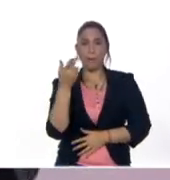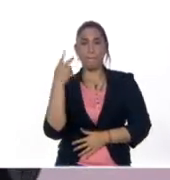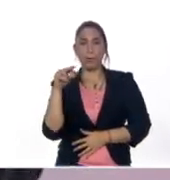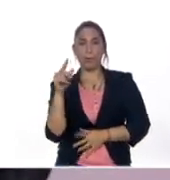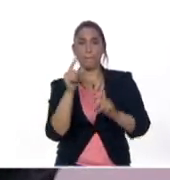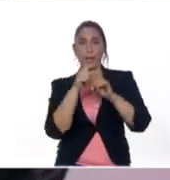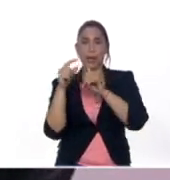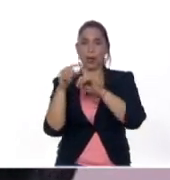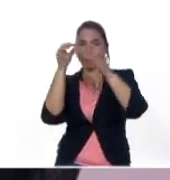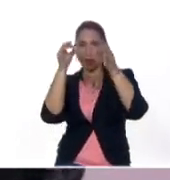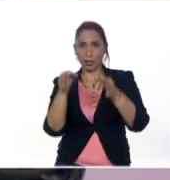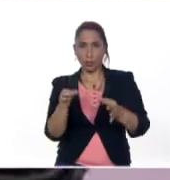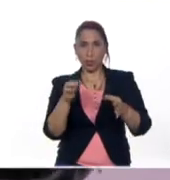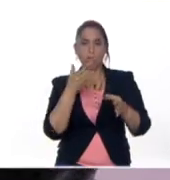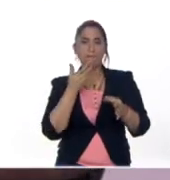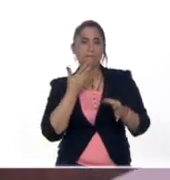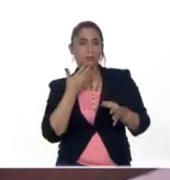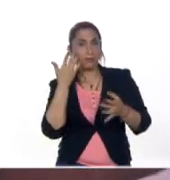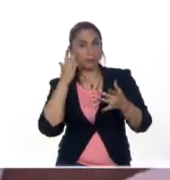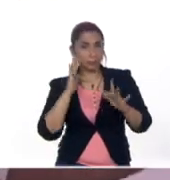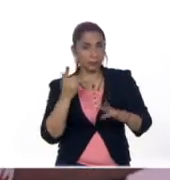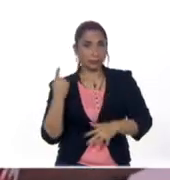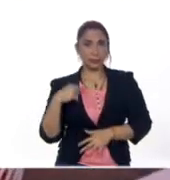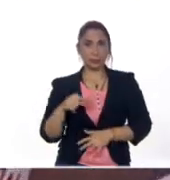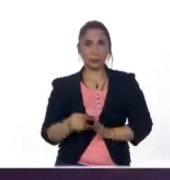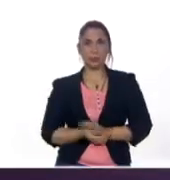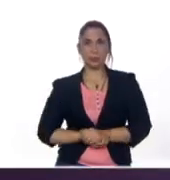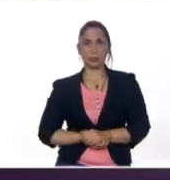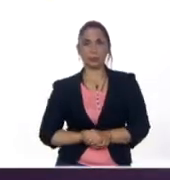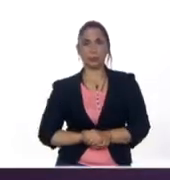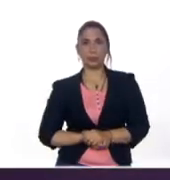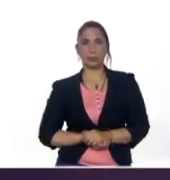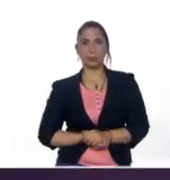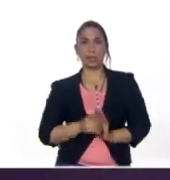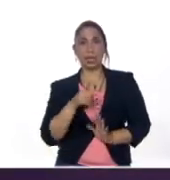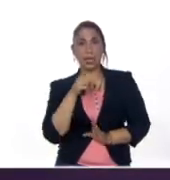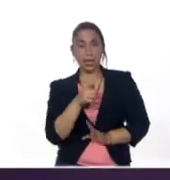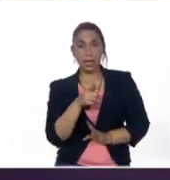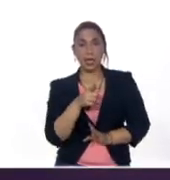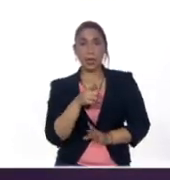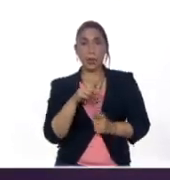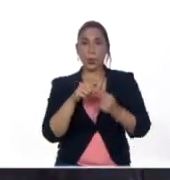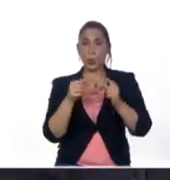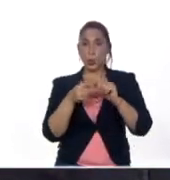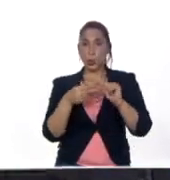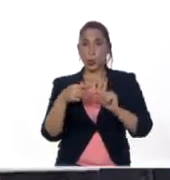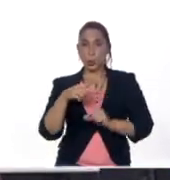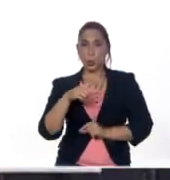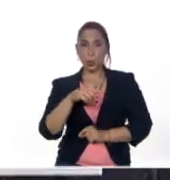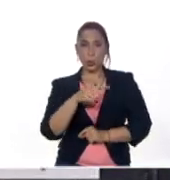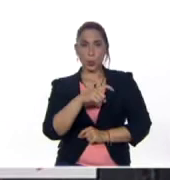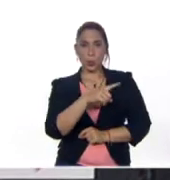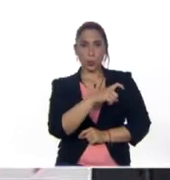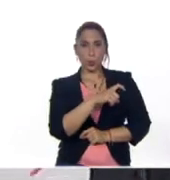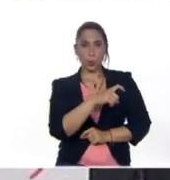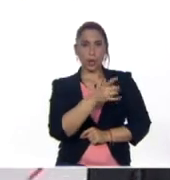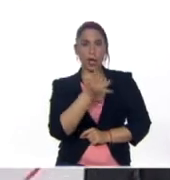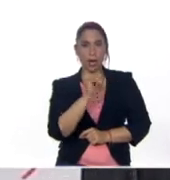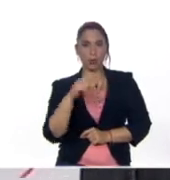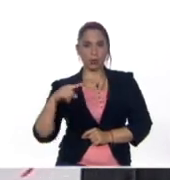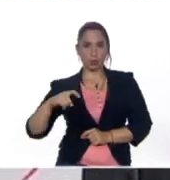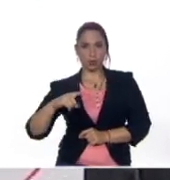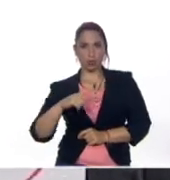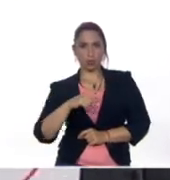palabra adecuada. En el caso del que tengo aquí dice este es el cuento del gusano le decimos que es un